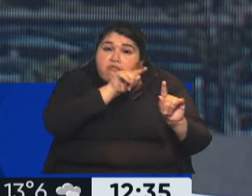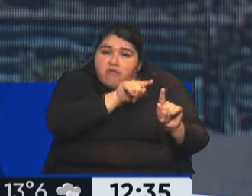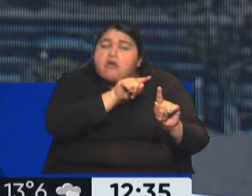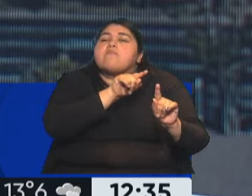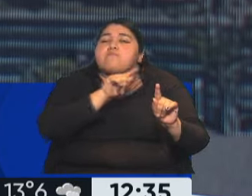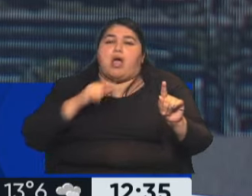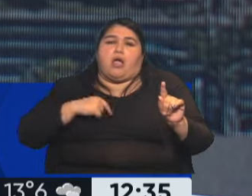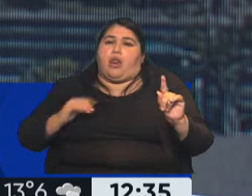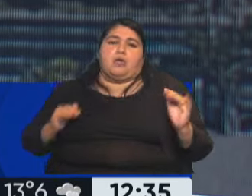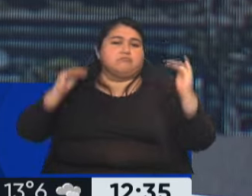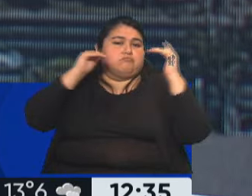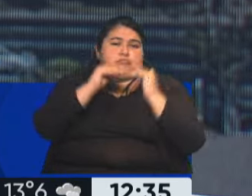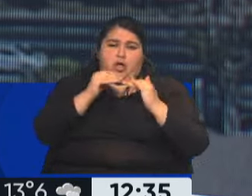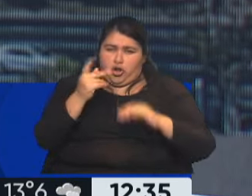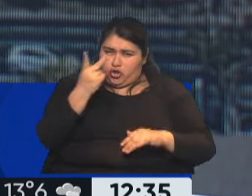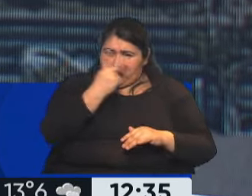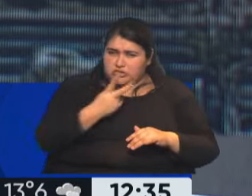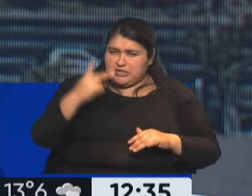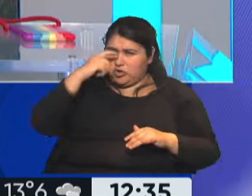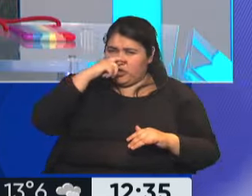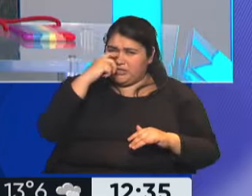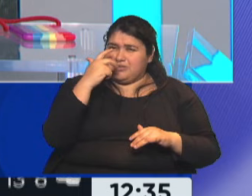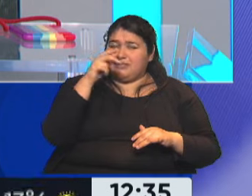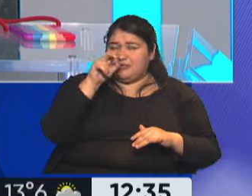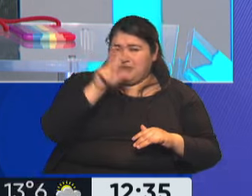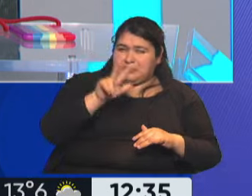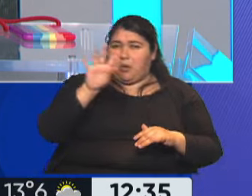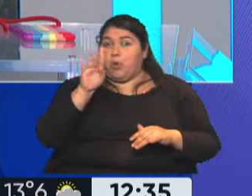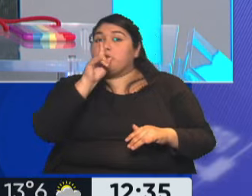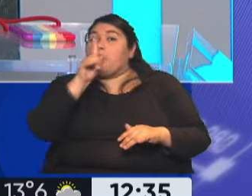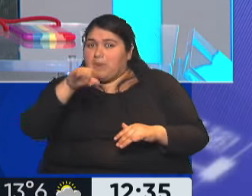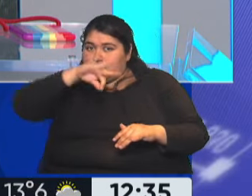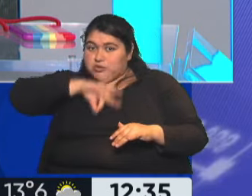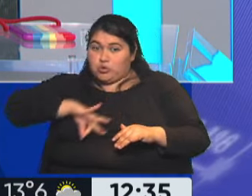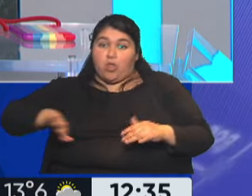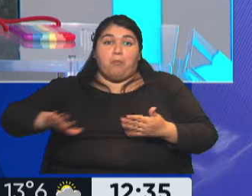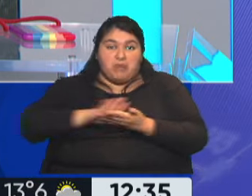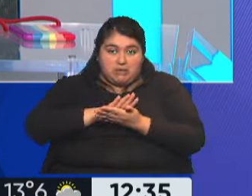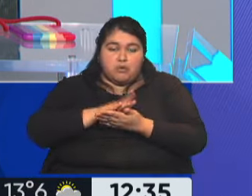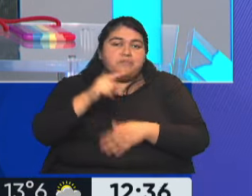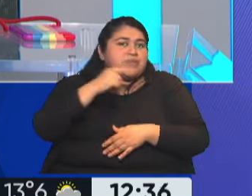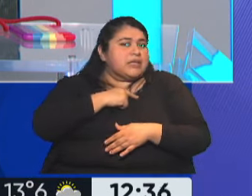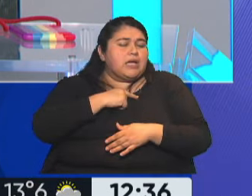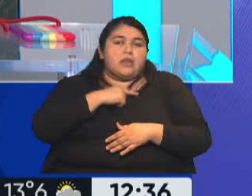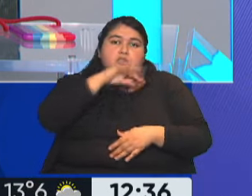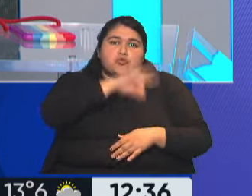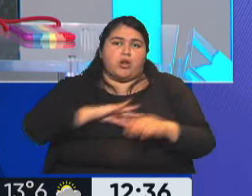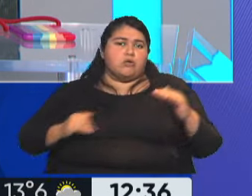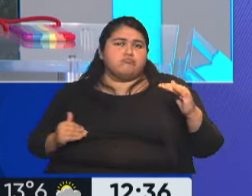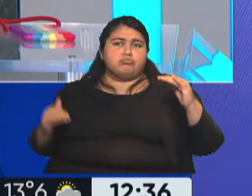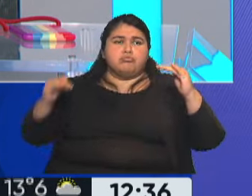duplicar, porque 234.000, ¿no? Exacto, el salario mínimo es 234.000, quieren que llegue a los